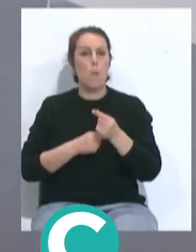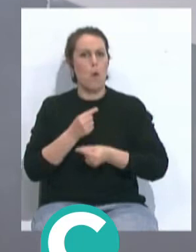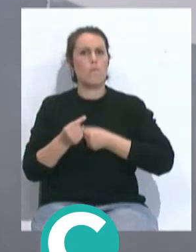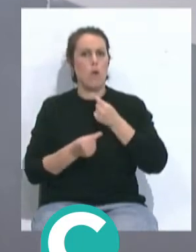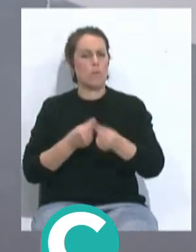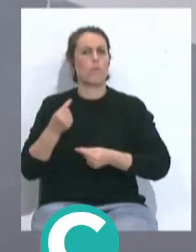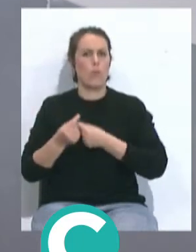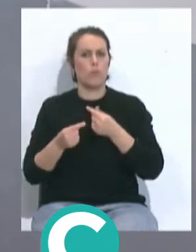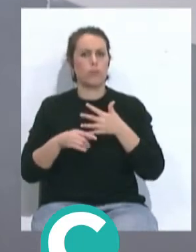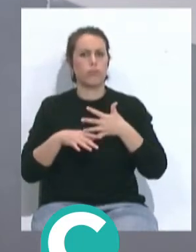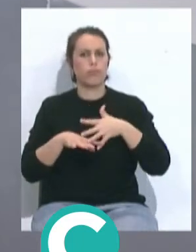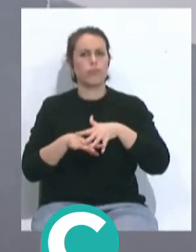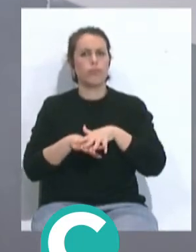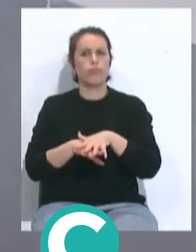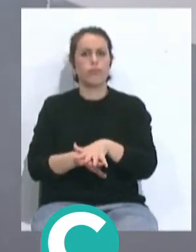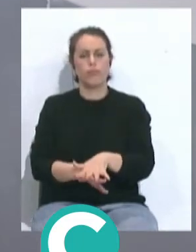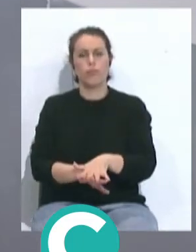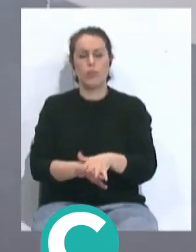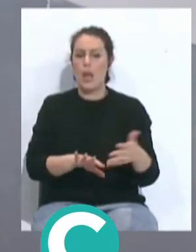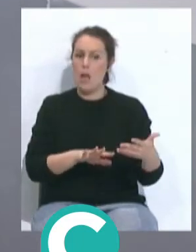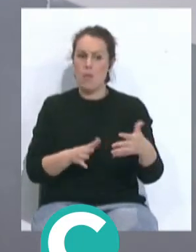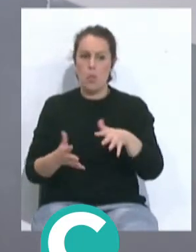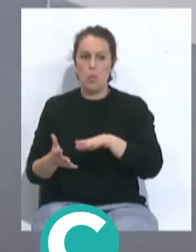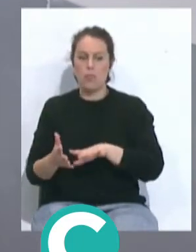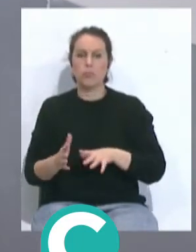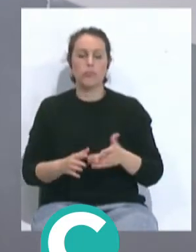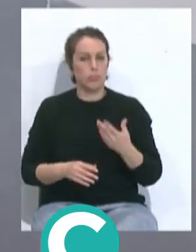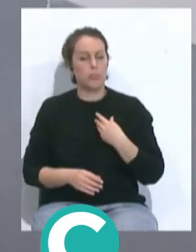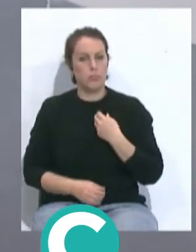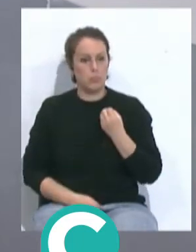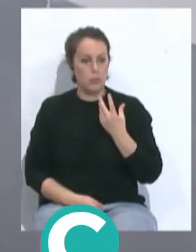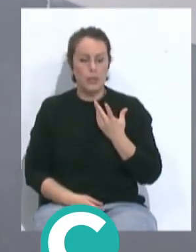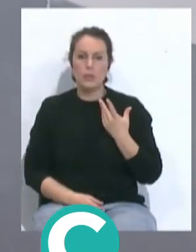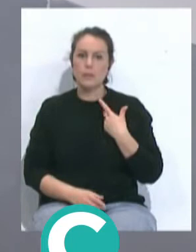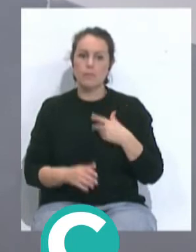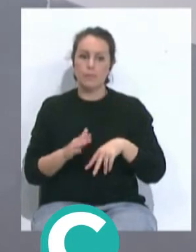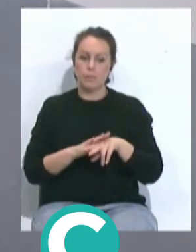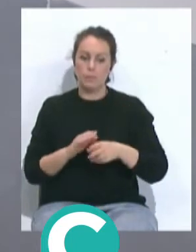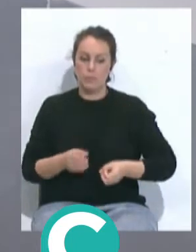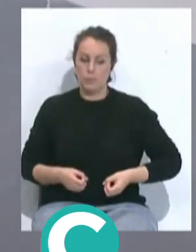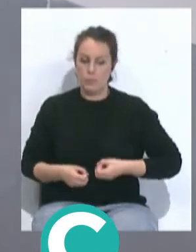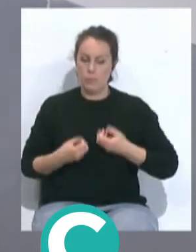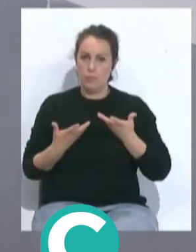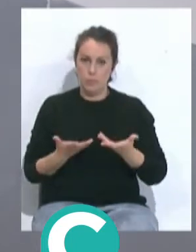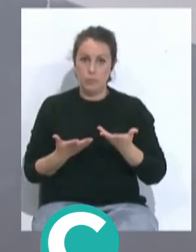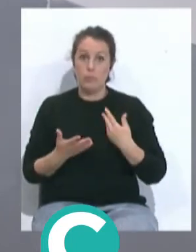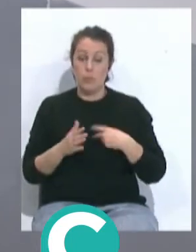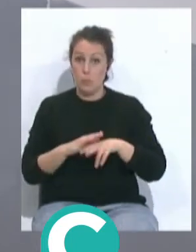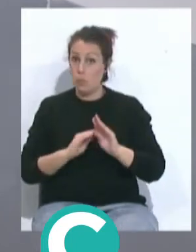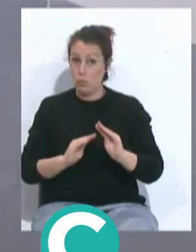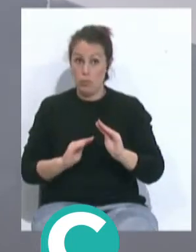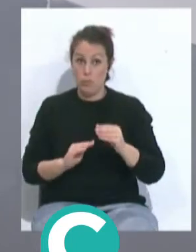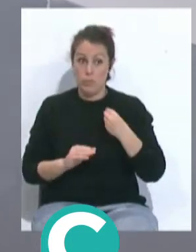ha tenido esa evolución que se le esperaba y que sacara el futbolista lo que lleva dentro de su fútbol,